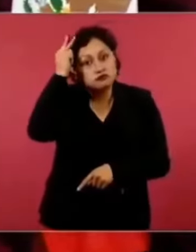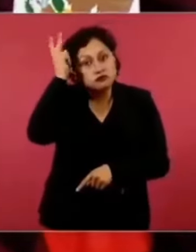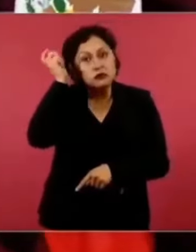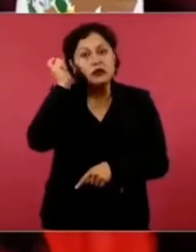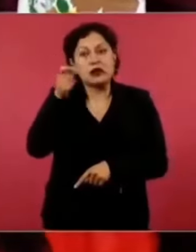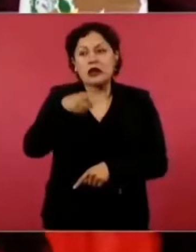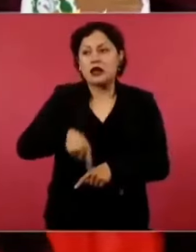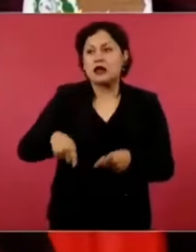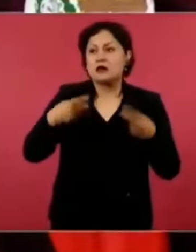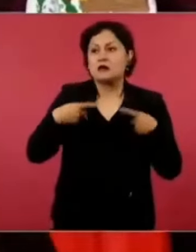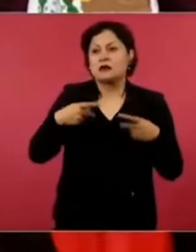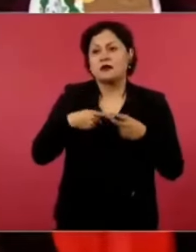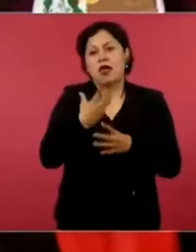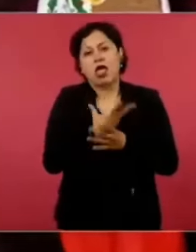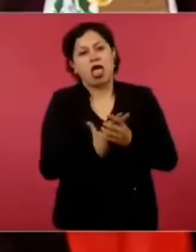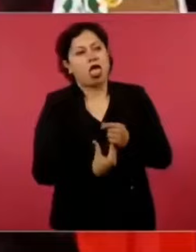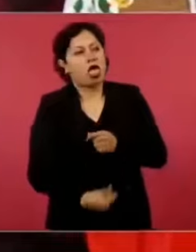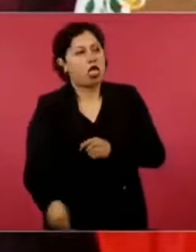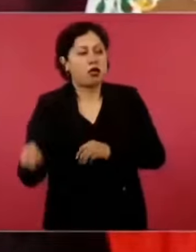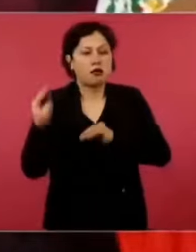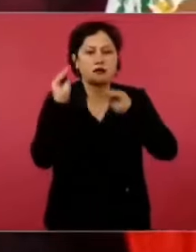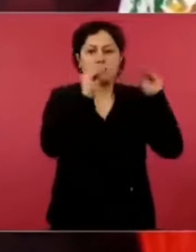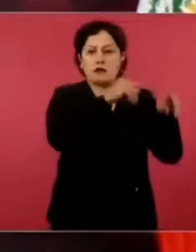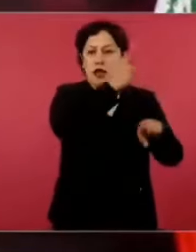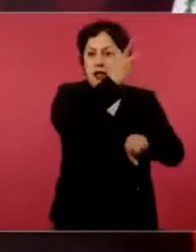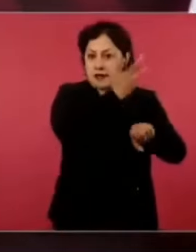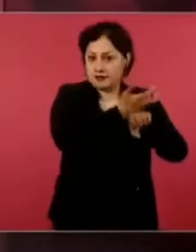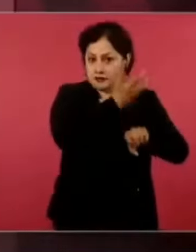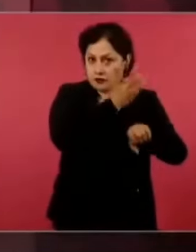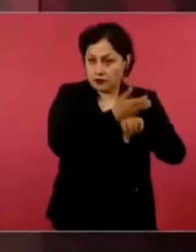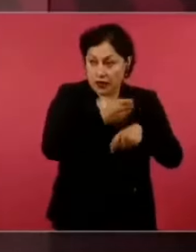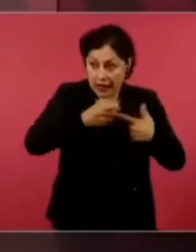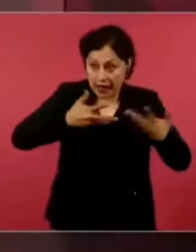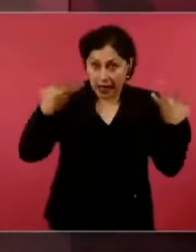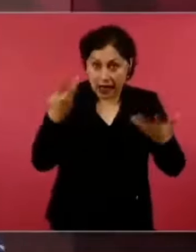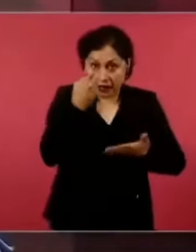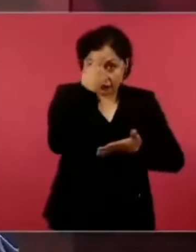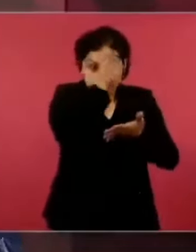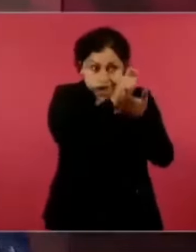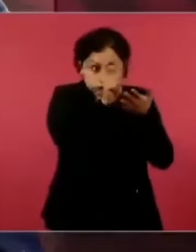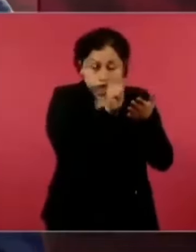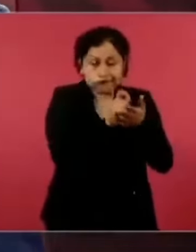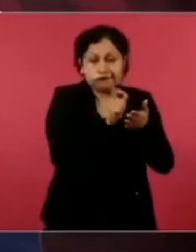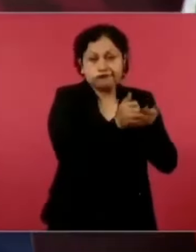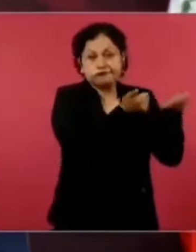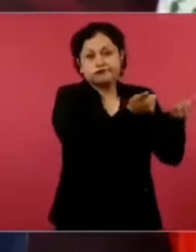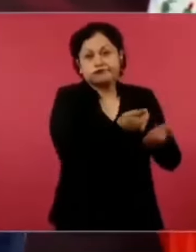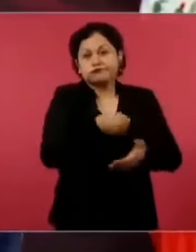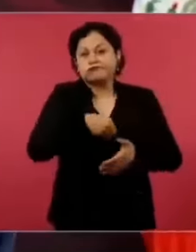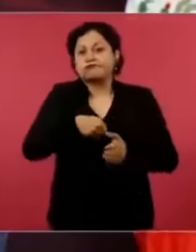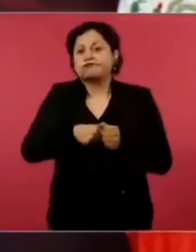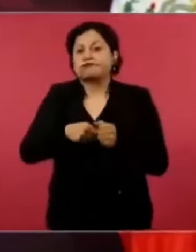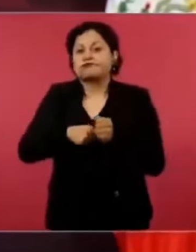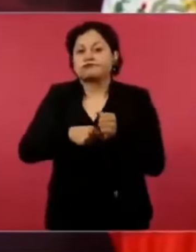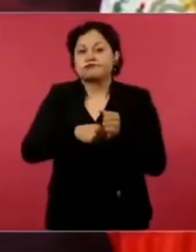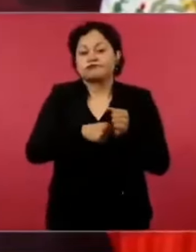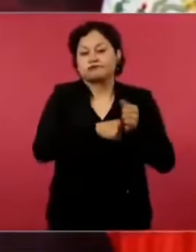el periodismo en Estados Unidos y metían el periódico de contrabando para